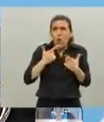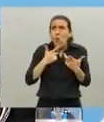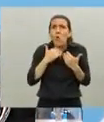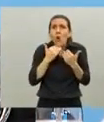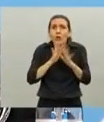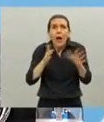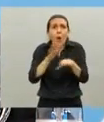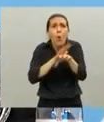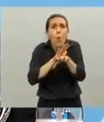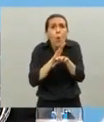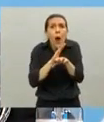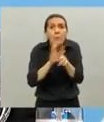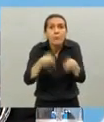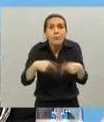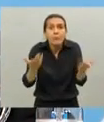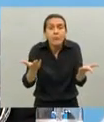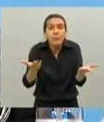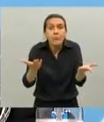cómo se cura